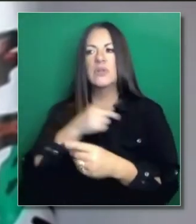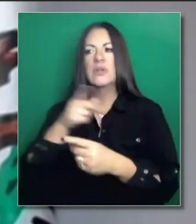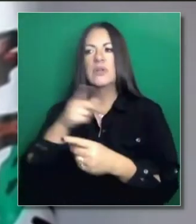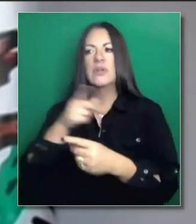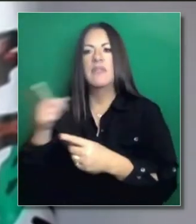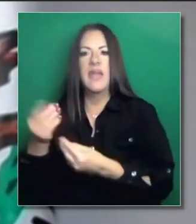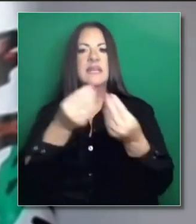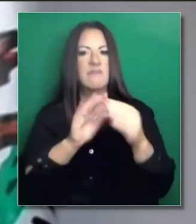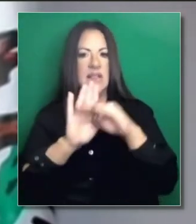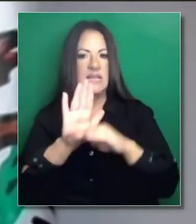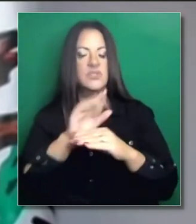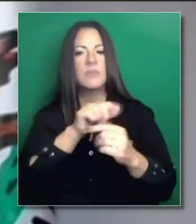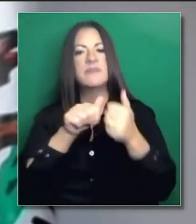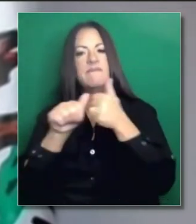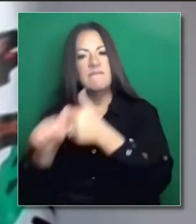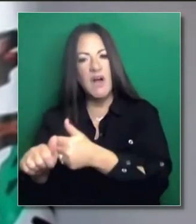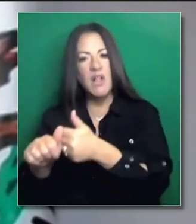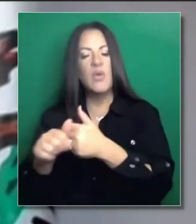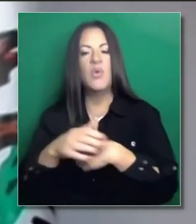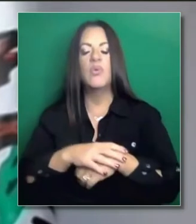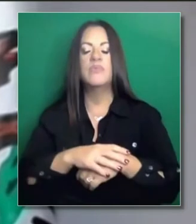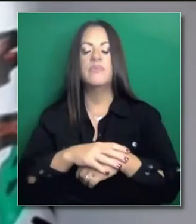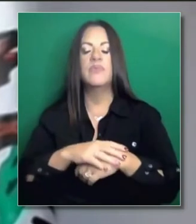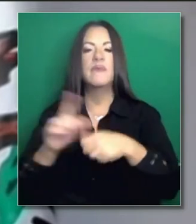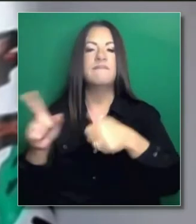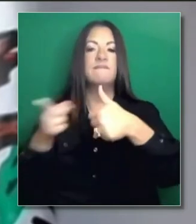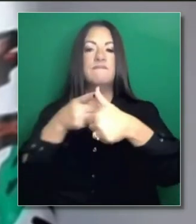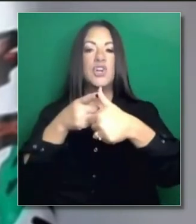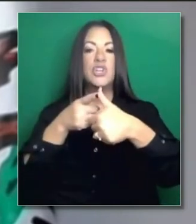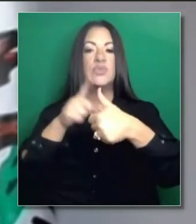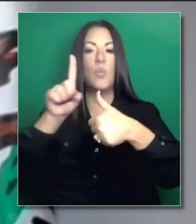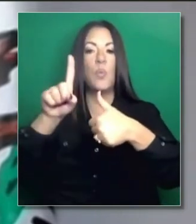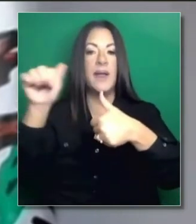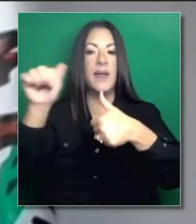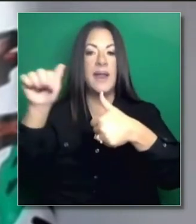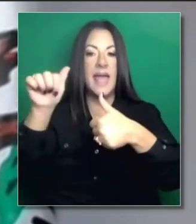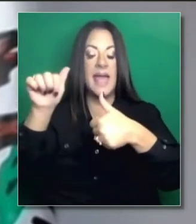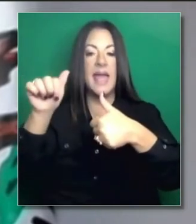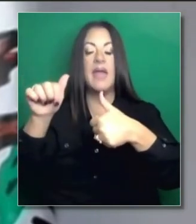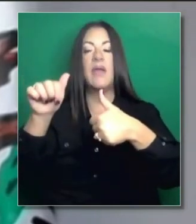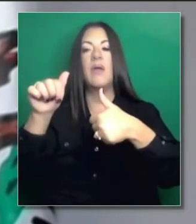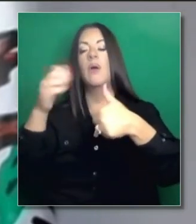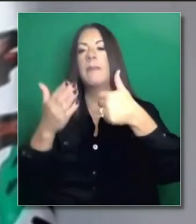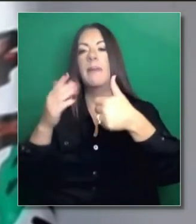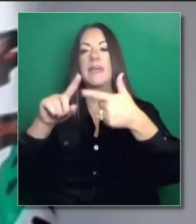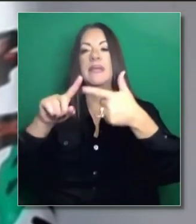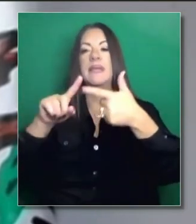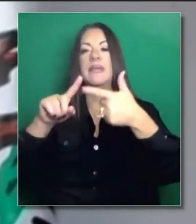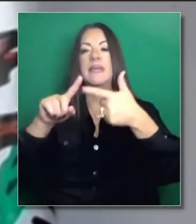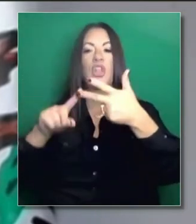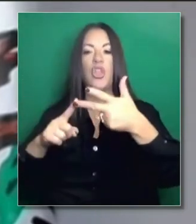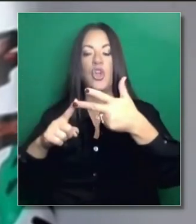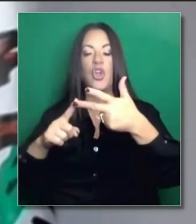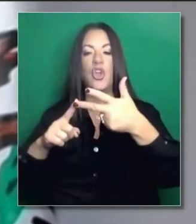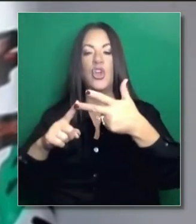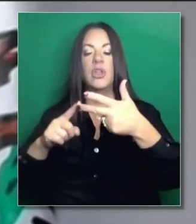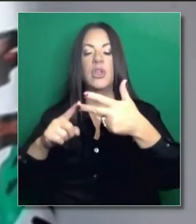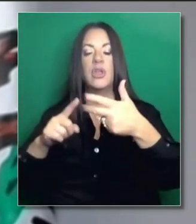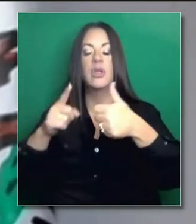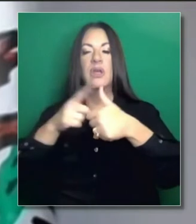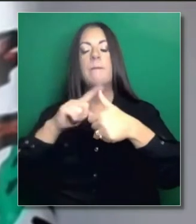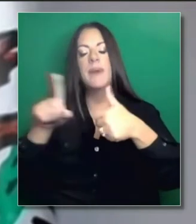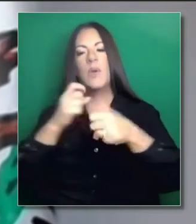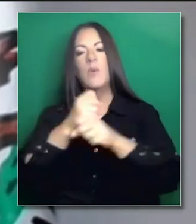no vengan a ser parte de la primer nivel 1A. Podrían estar en el tercer